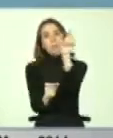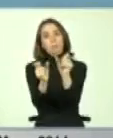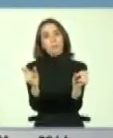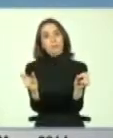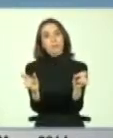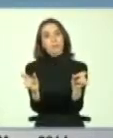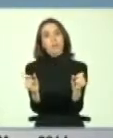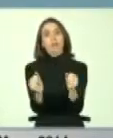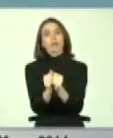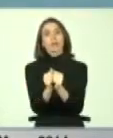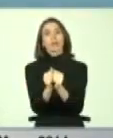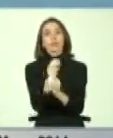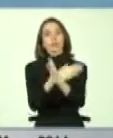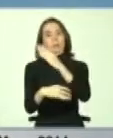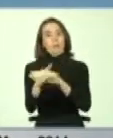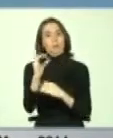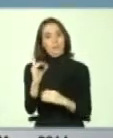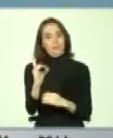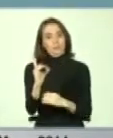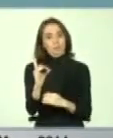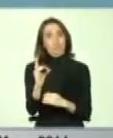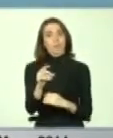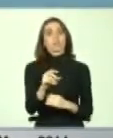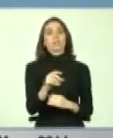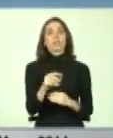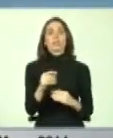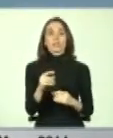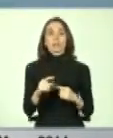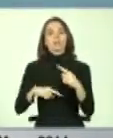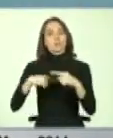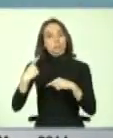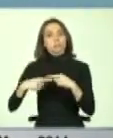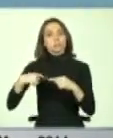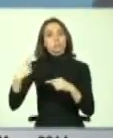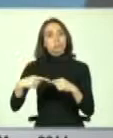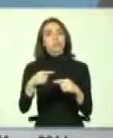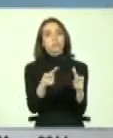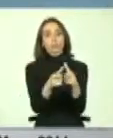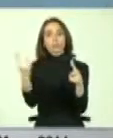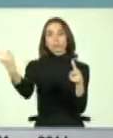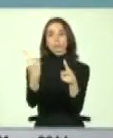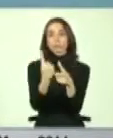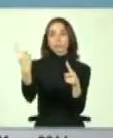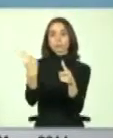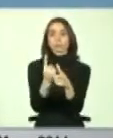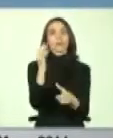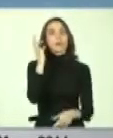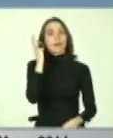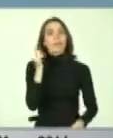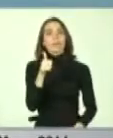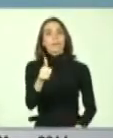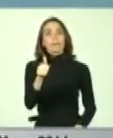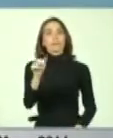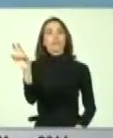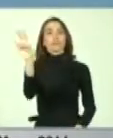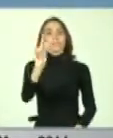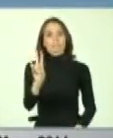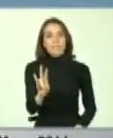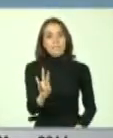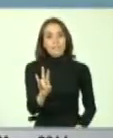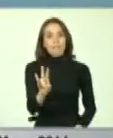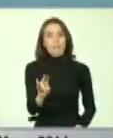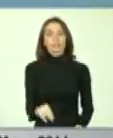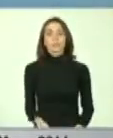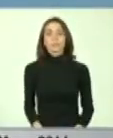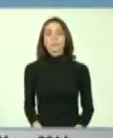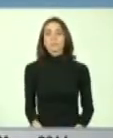discapacidad. Tuvimos regularmente la presencia de la directora del Senadi en ese caso y